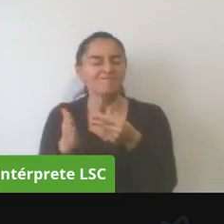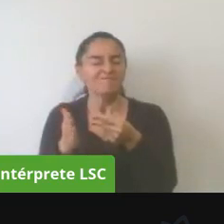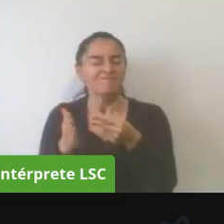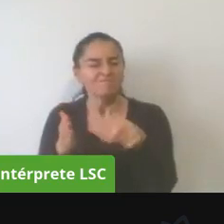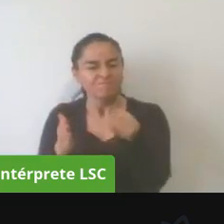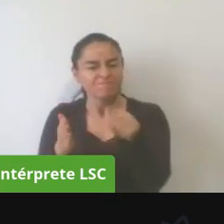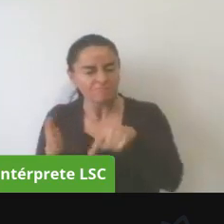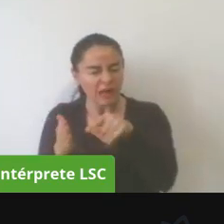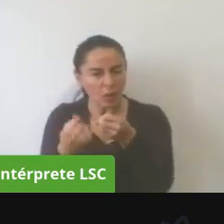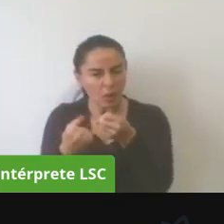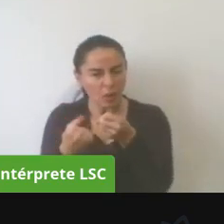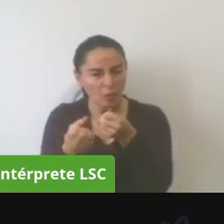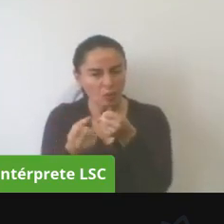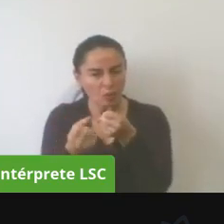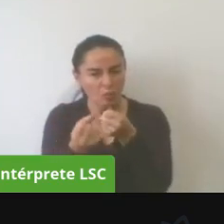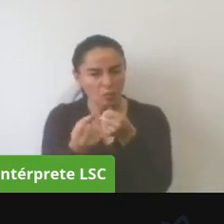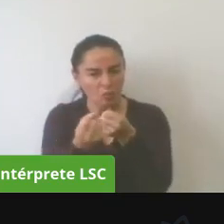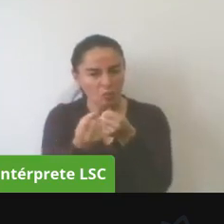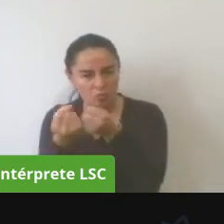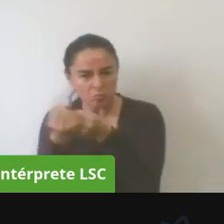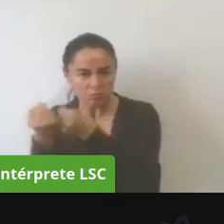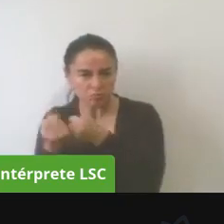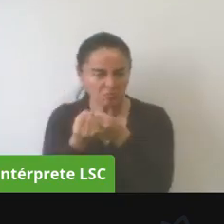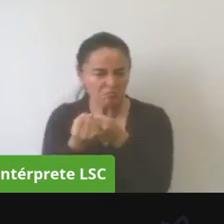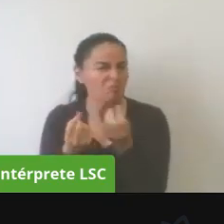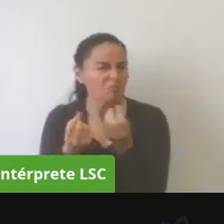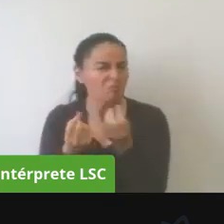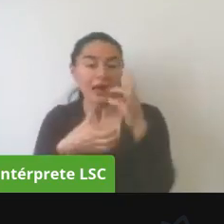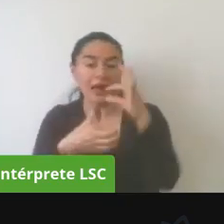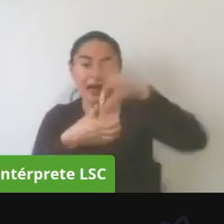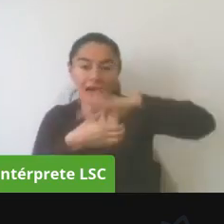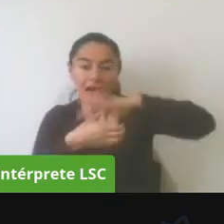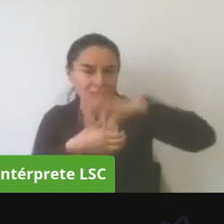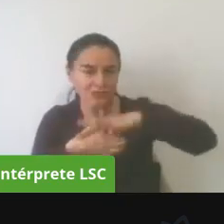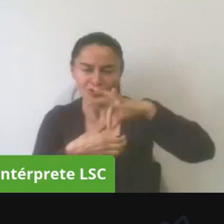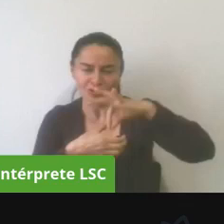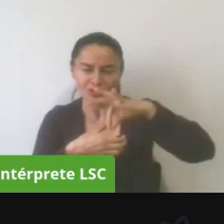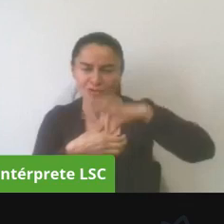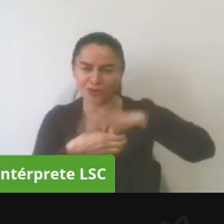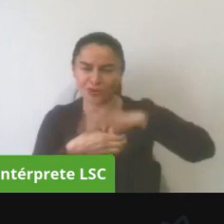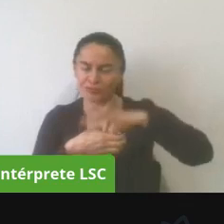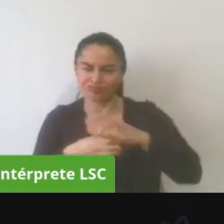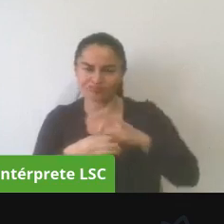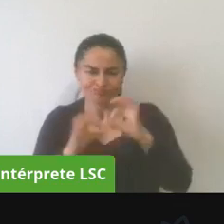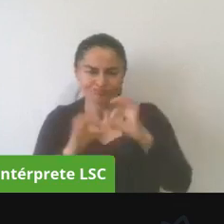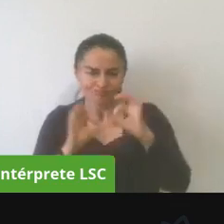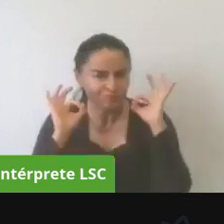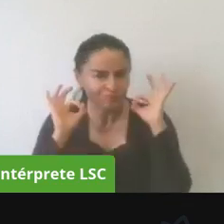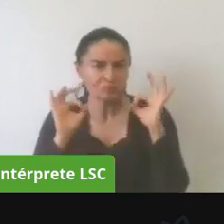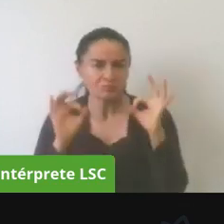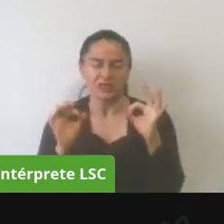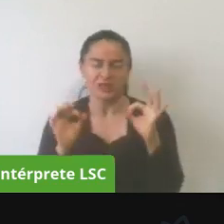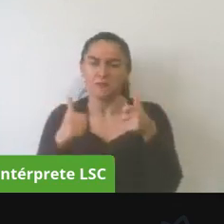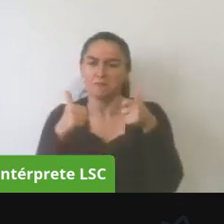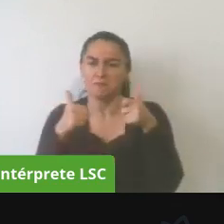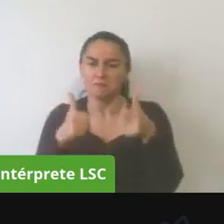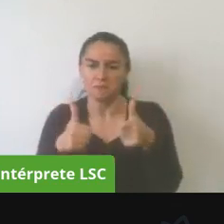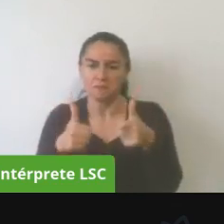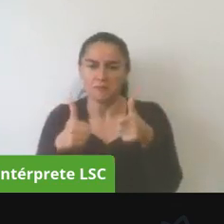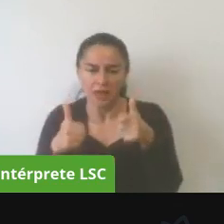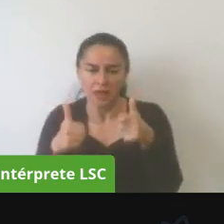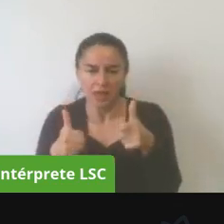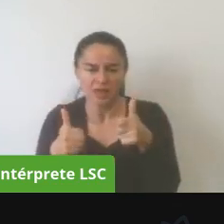transparentes y claras en el proceso electoral entonces pues nada yo